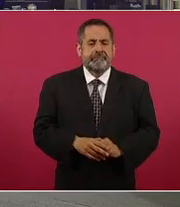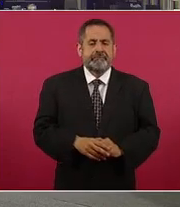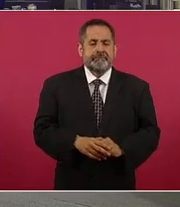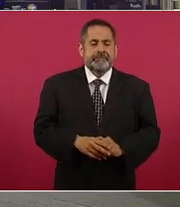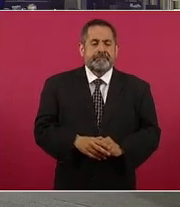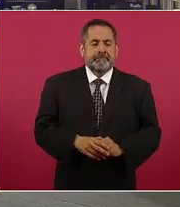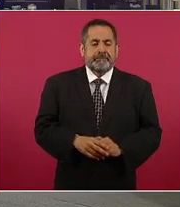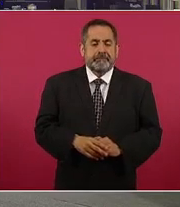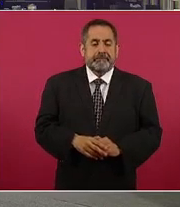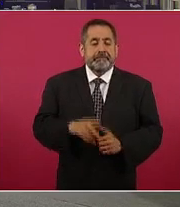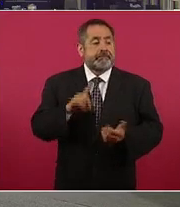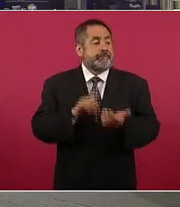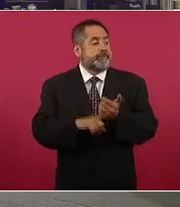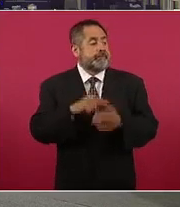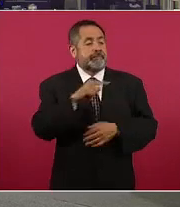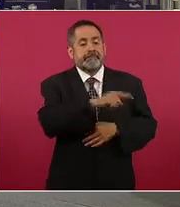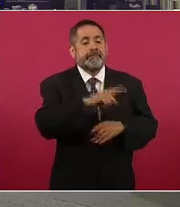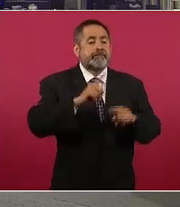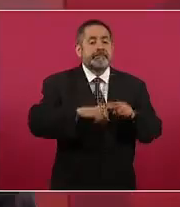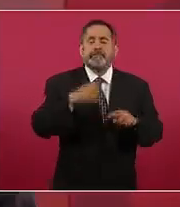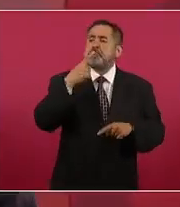¿quiénes presentan los amparos?